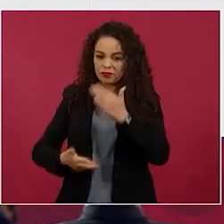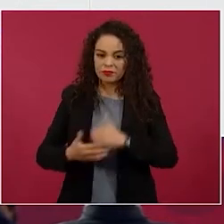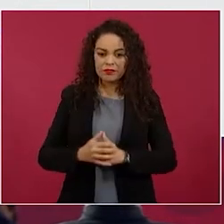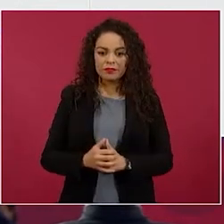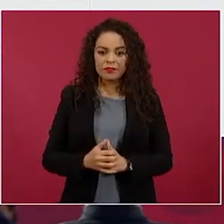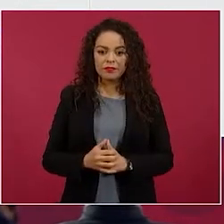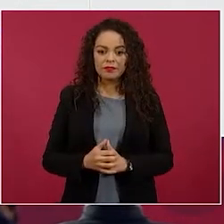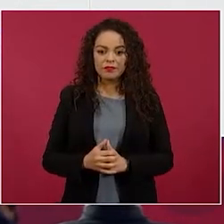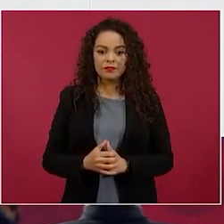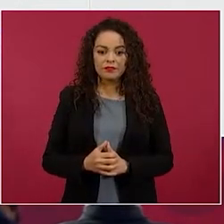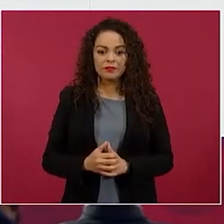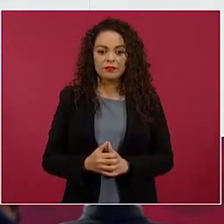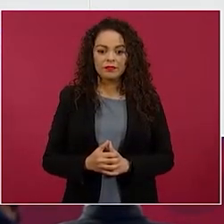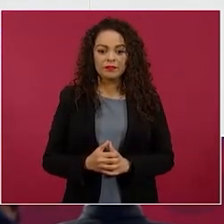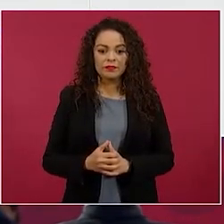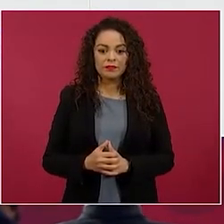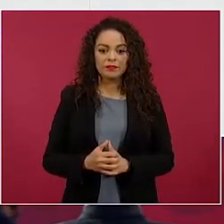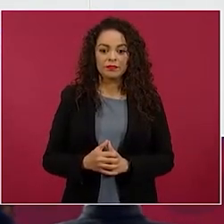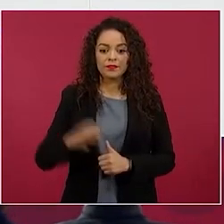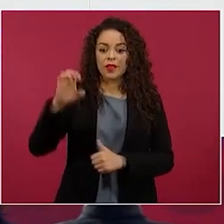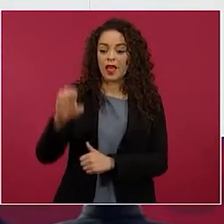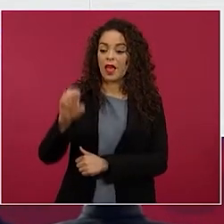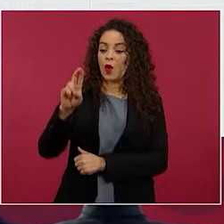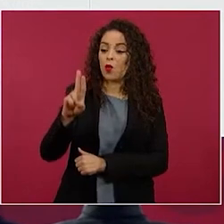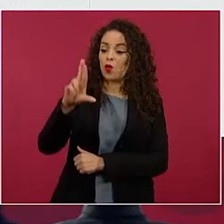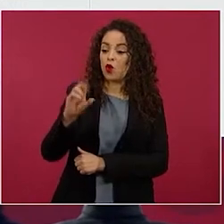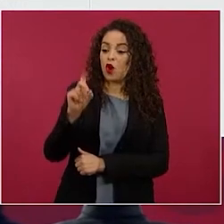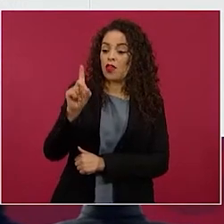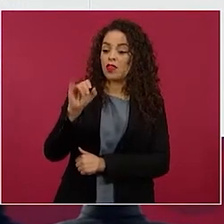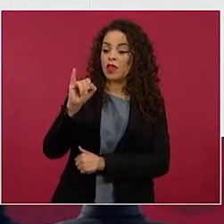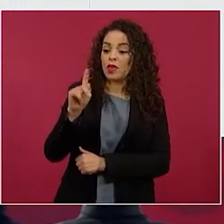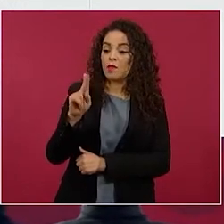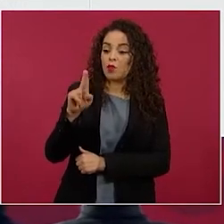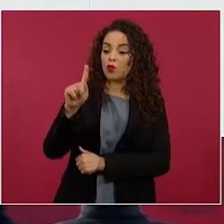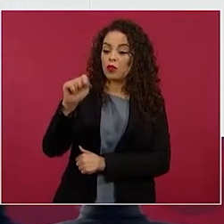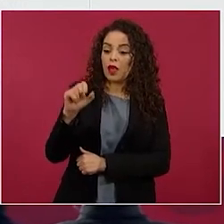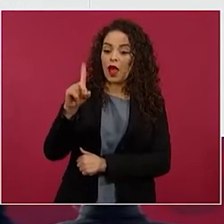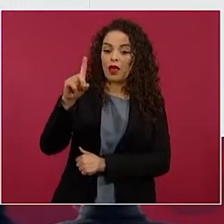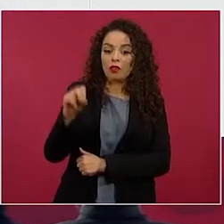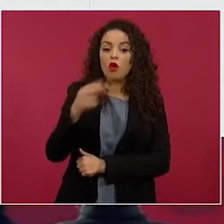es este señor Leopoldo López